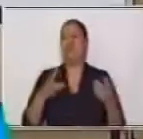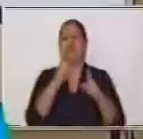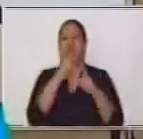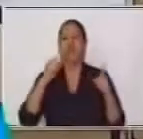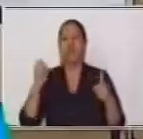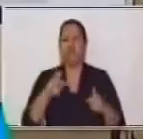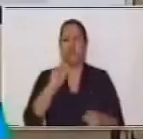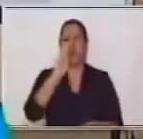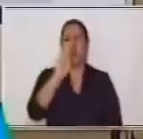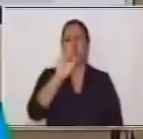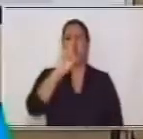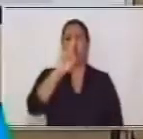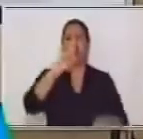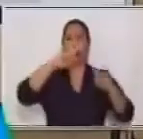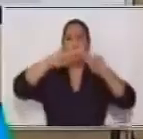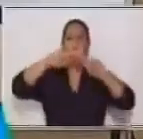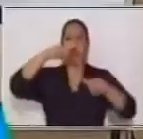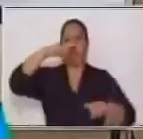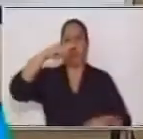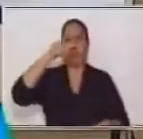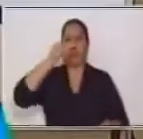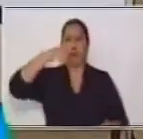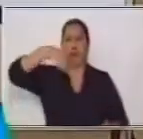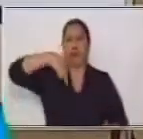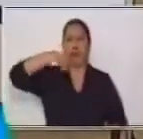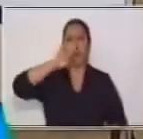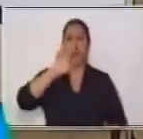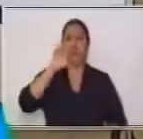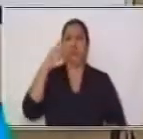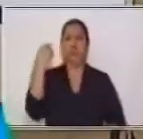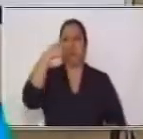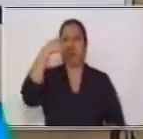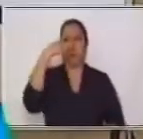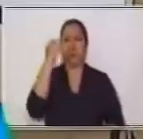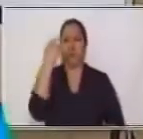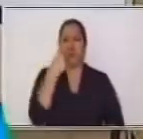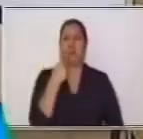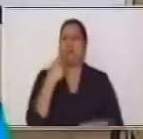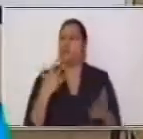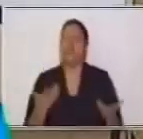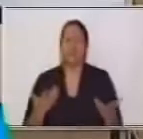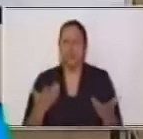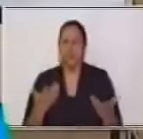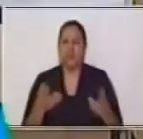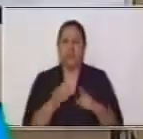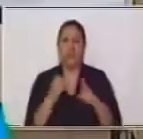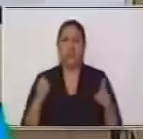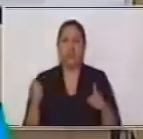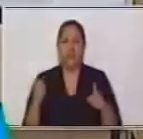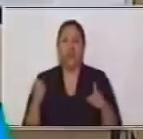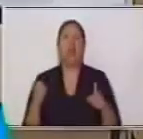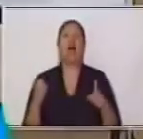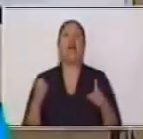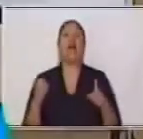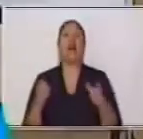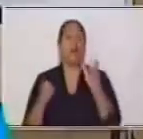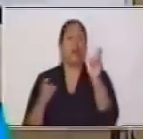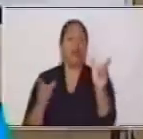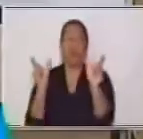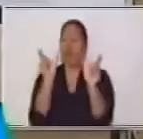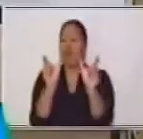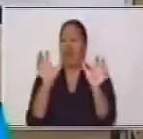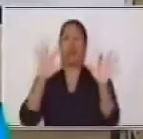Tal vez es una palabra que tú no conoces o que no has escuchado, pero tiene relación con las oraciones compuestas. Son parte